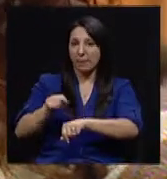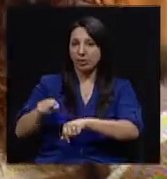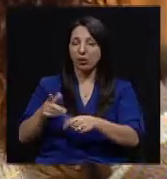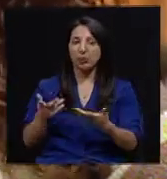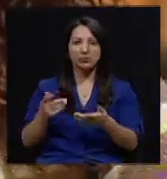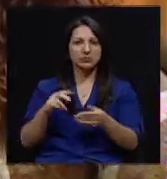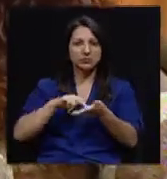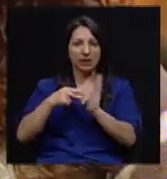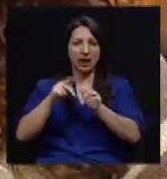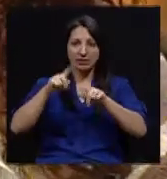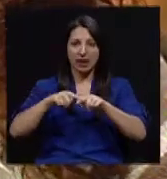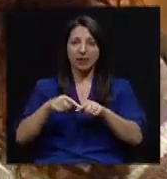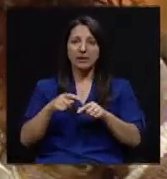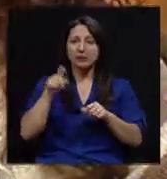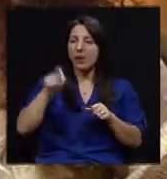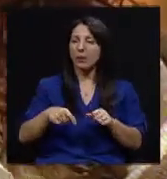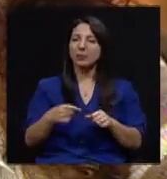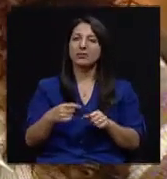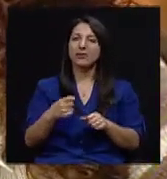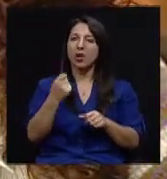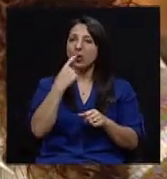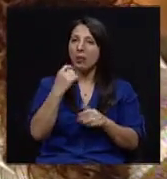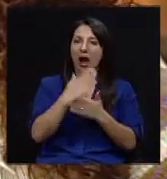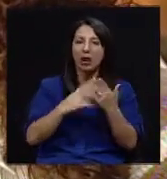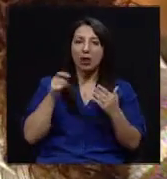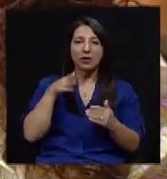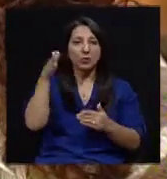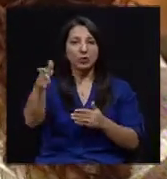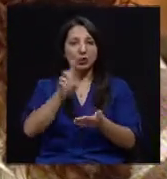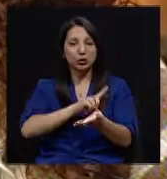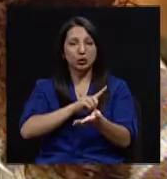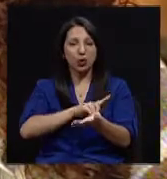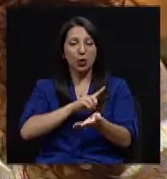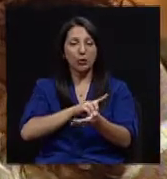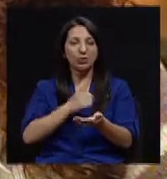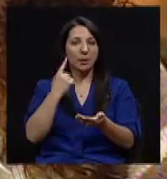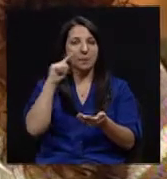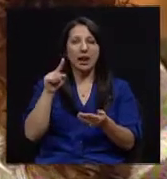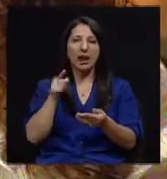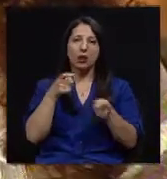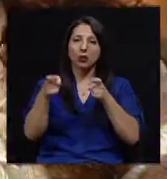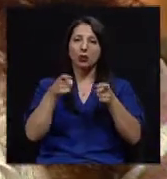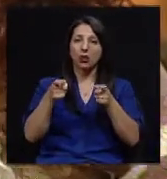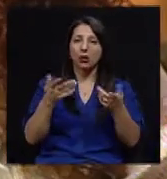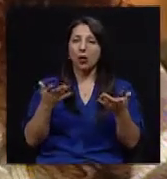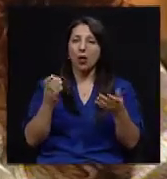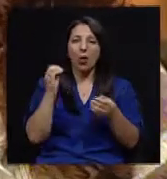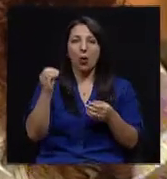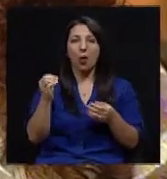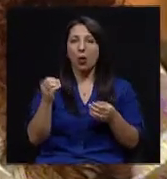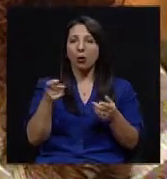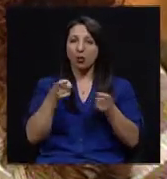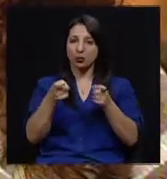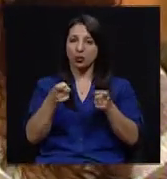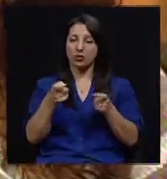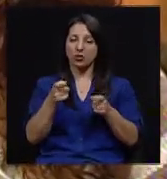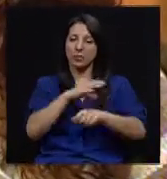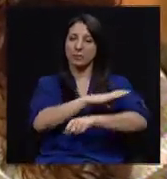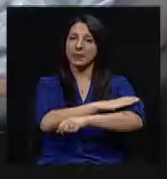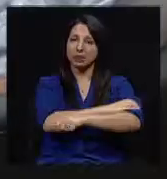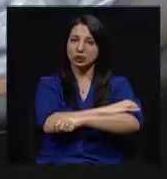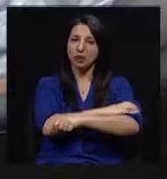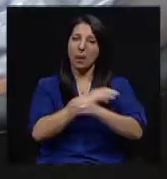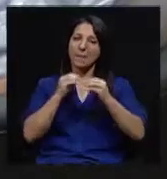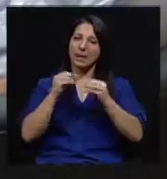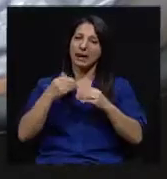¿Debe tomarse algo o tiene que ir donde el médico mejor para que la controle o debe controlarse la presión por